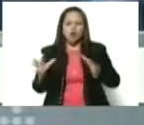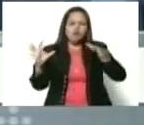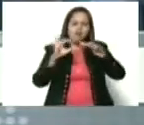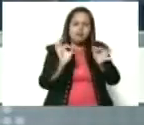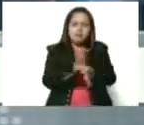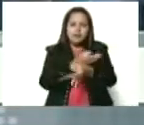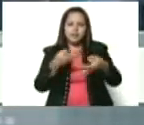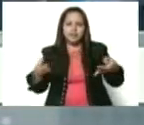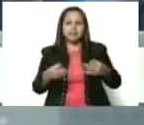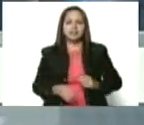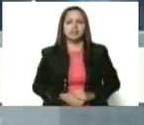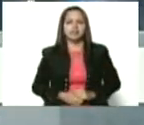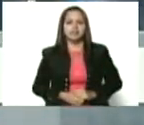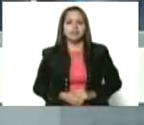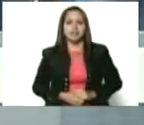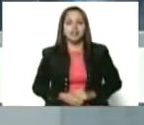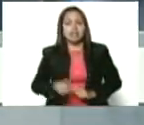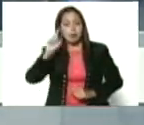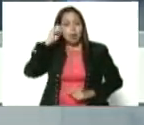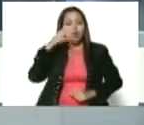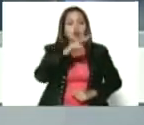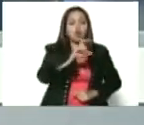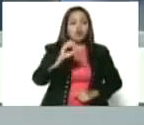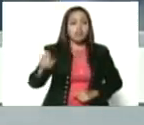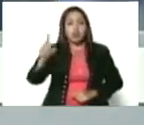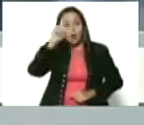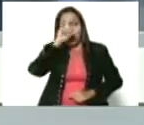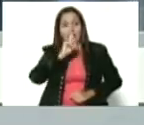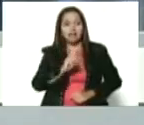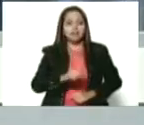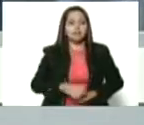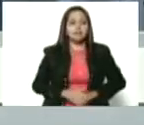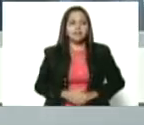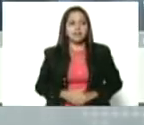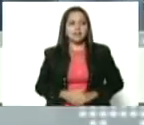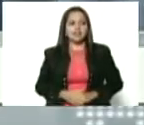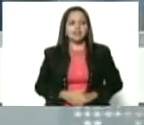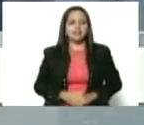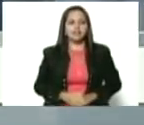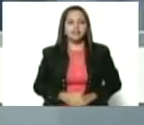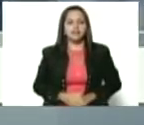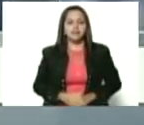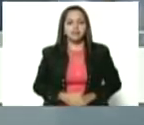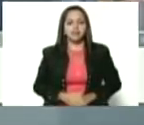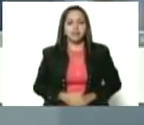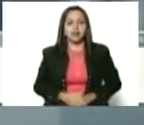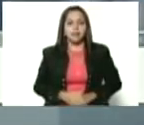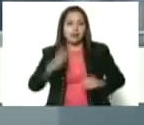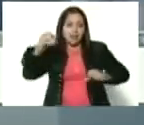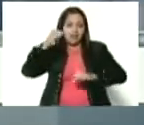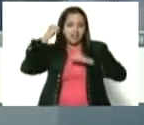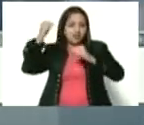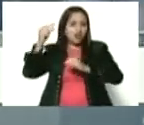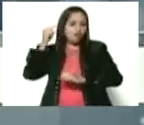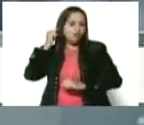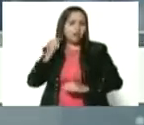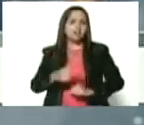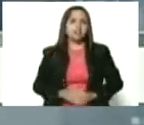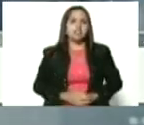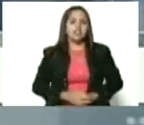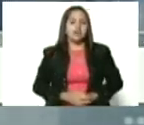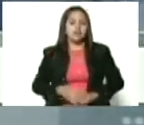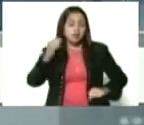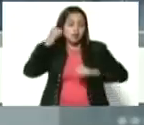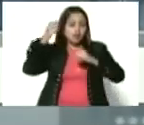en el marco de nuestro Bicentenario para seguir acumulando victorias, Presidente, victorias de la mujer, victorias de nuestro pueblo,